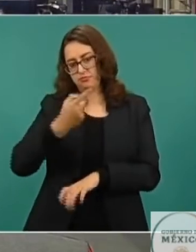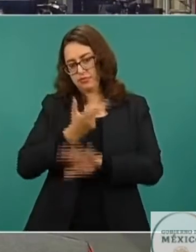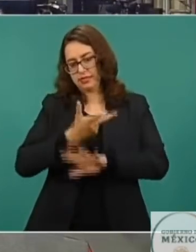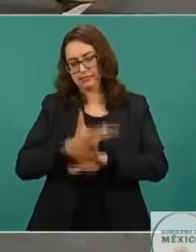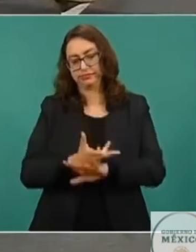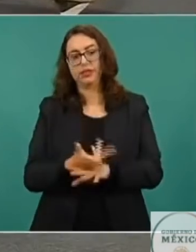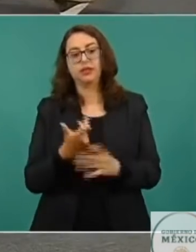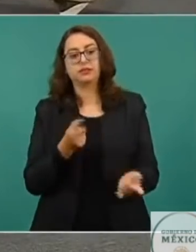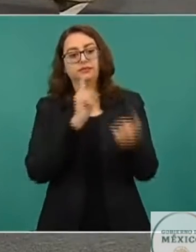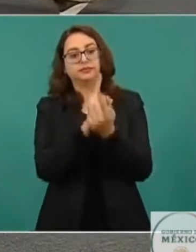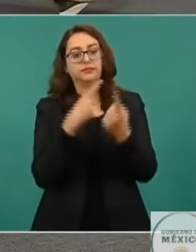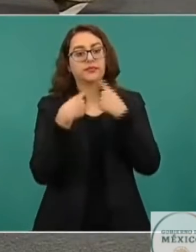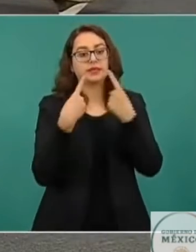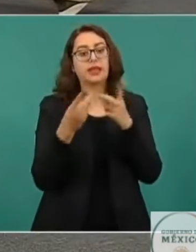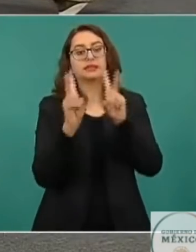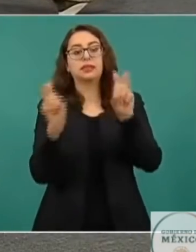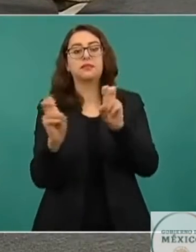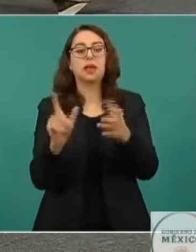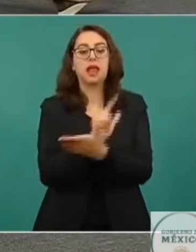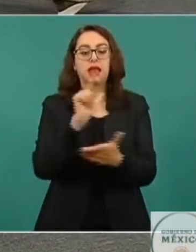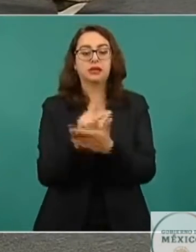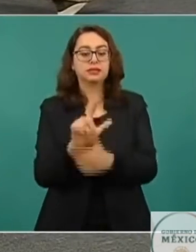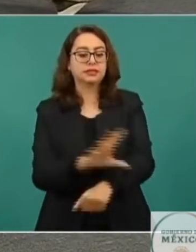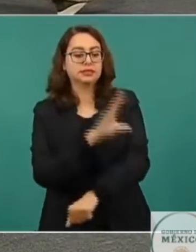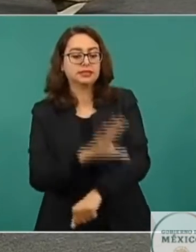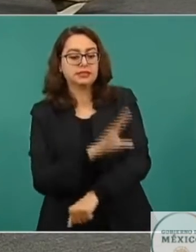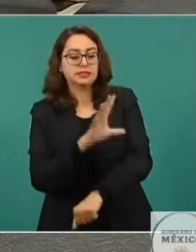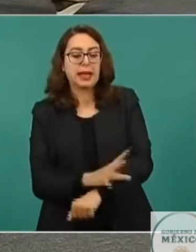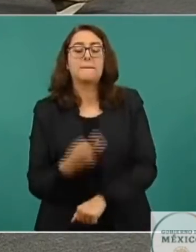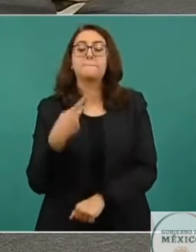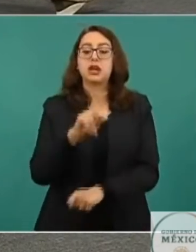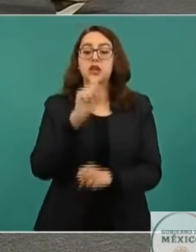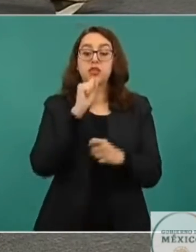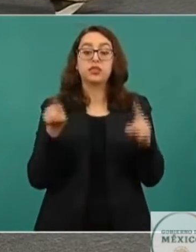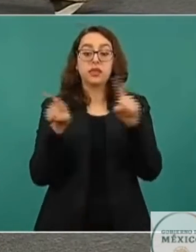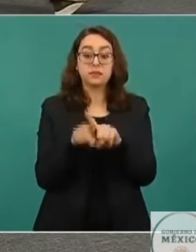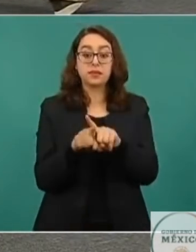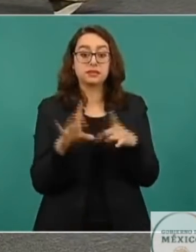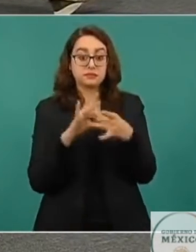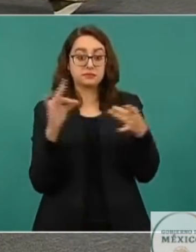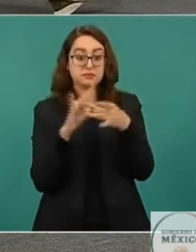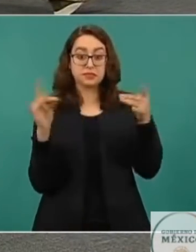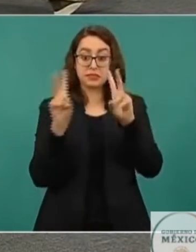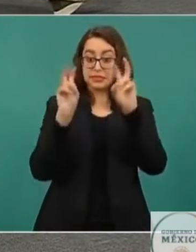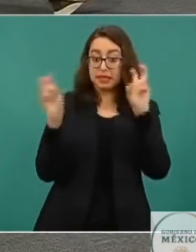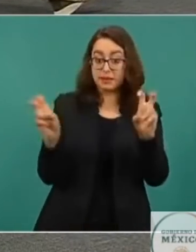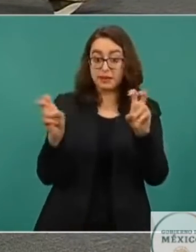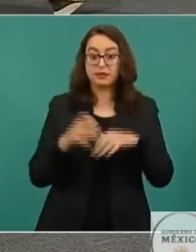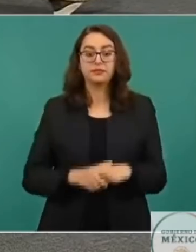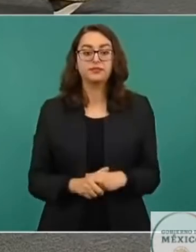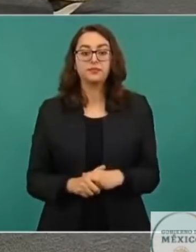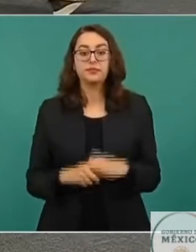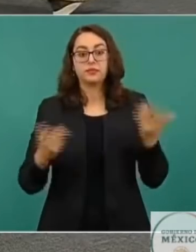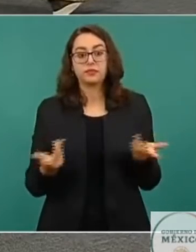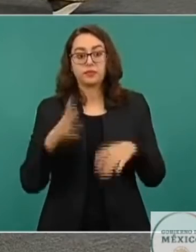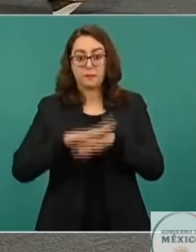con el gobierno federal para hablar del tema de la reforma energética. Pero lo que pone también, o bueno, lo que escribe es que, además de que quería saber más